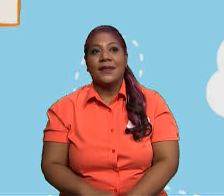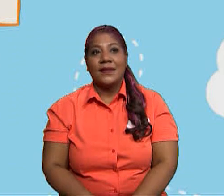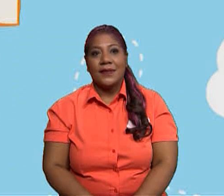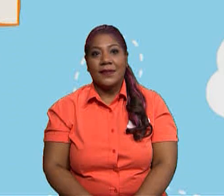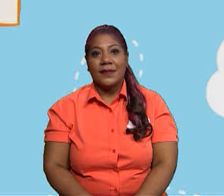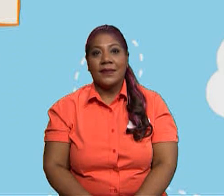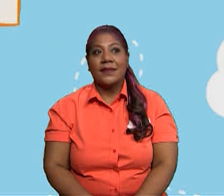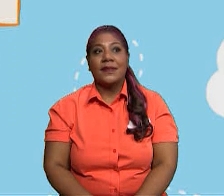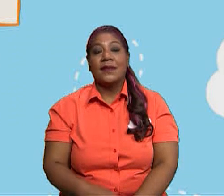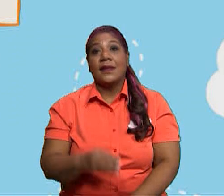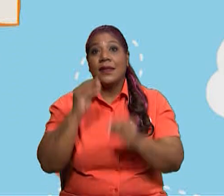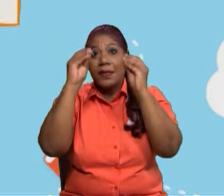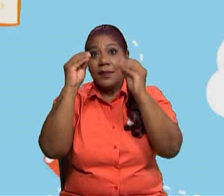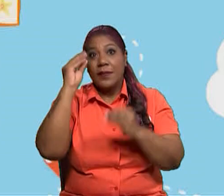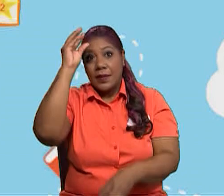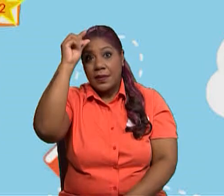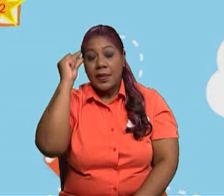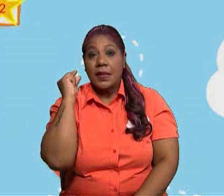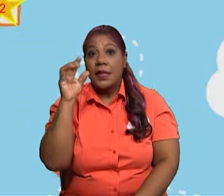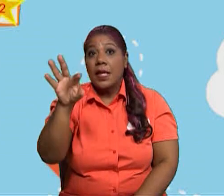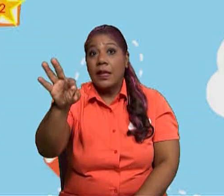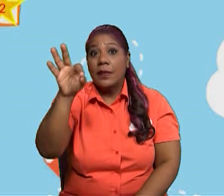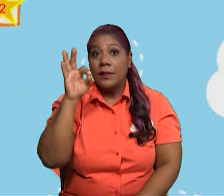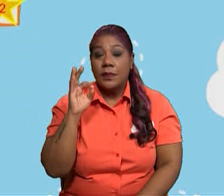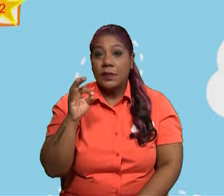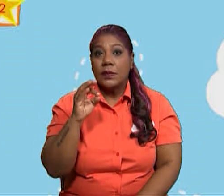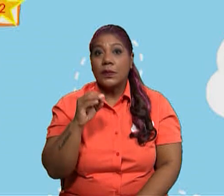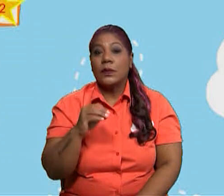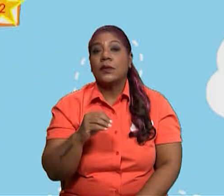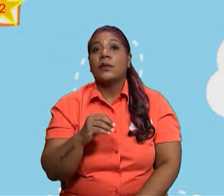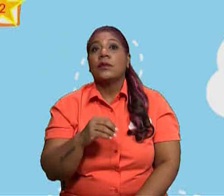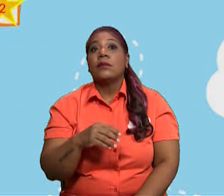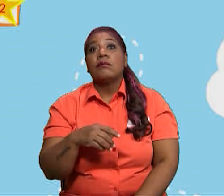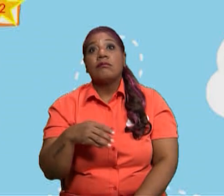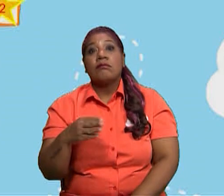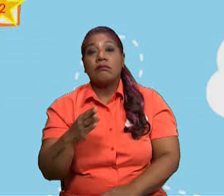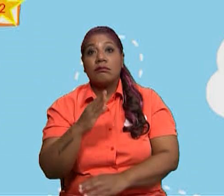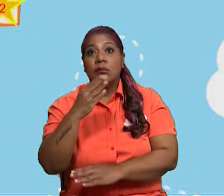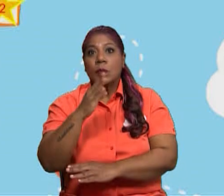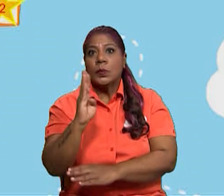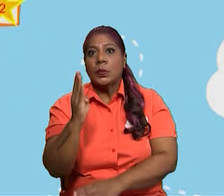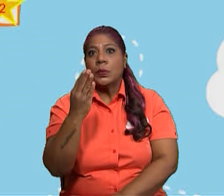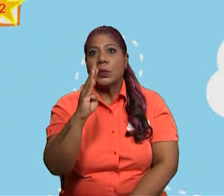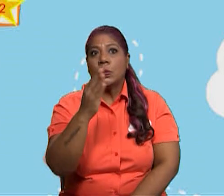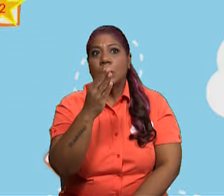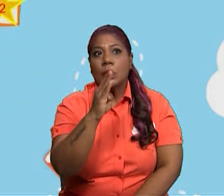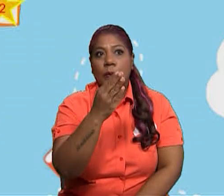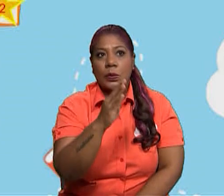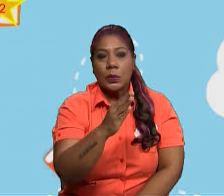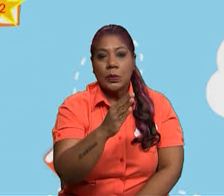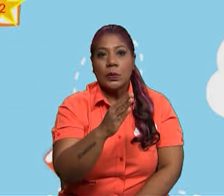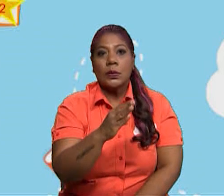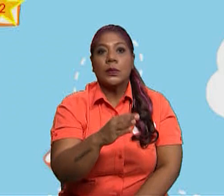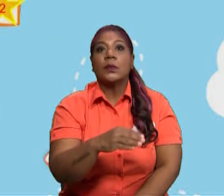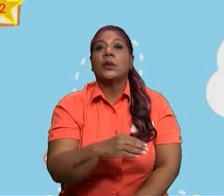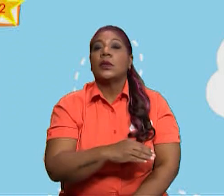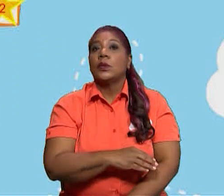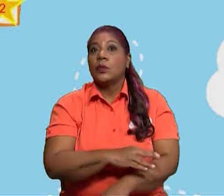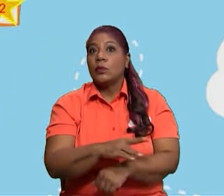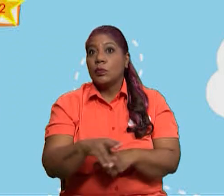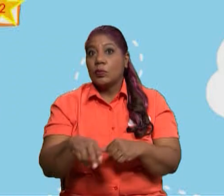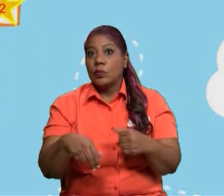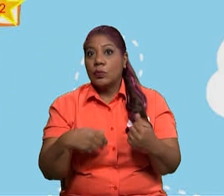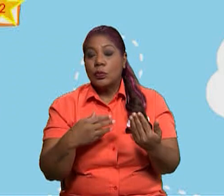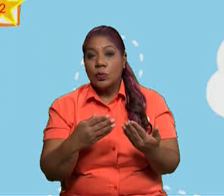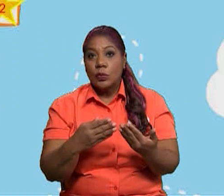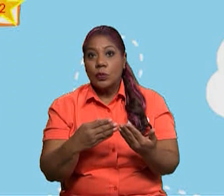La naturaleza de los tiburones es, el tiburón es un depredador considerado peligroso pero rara